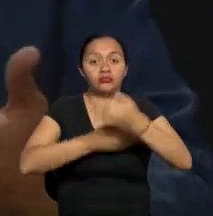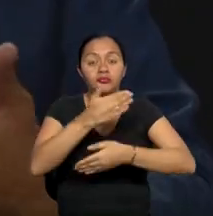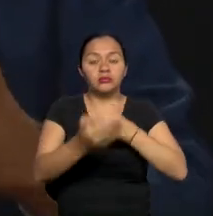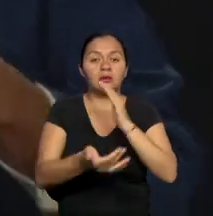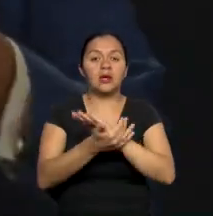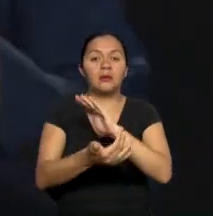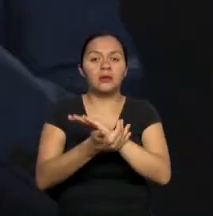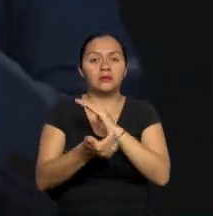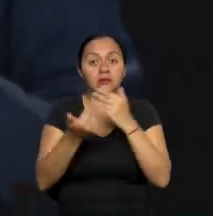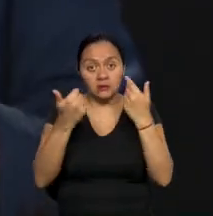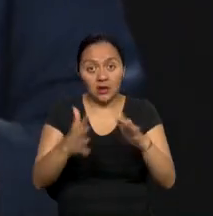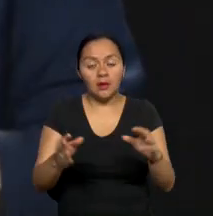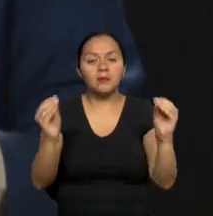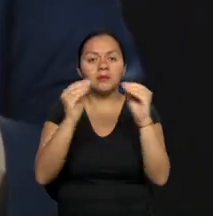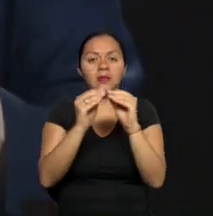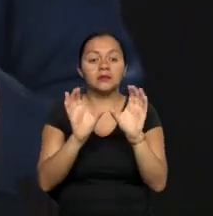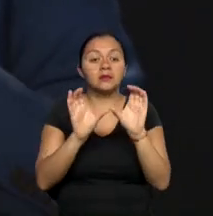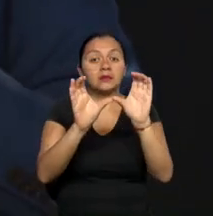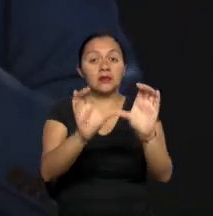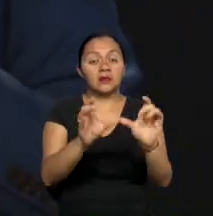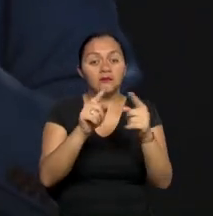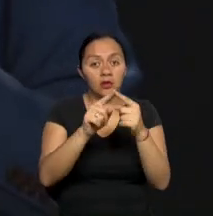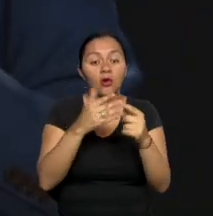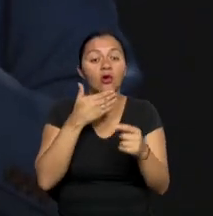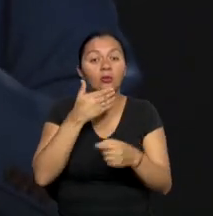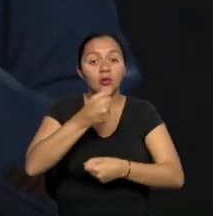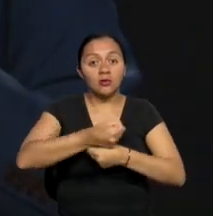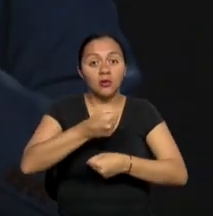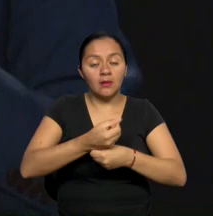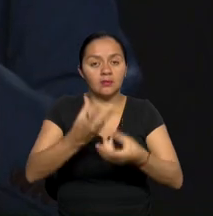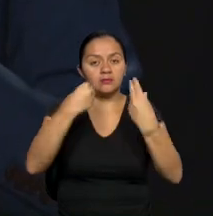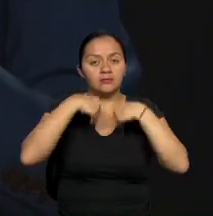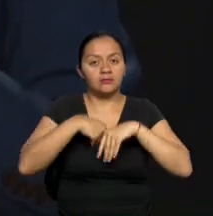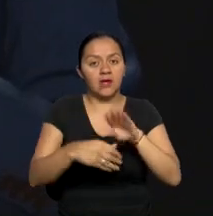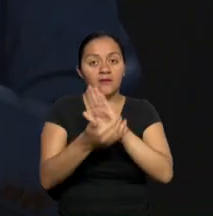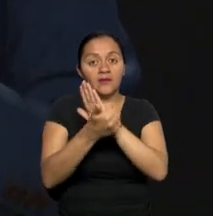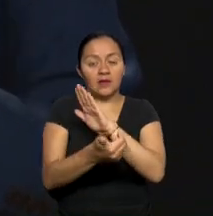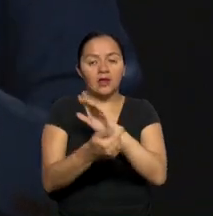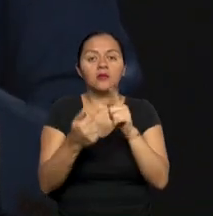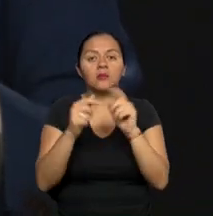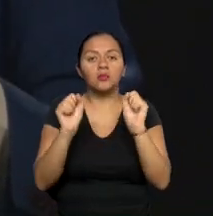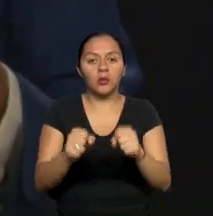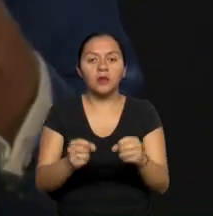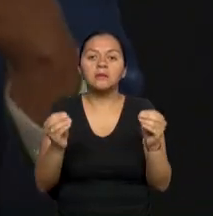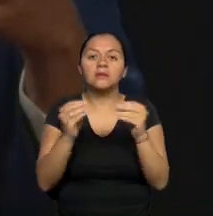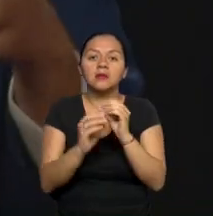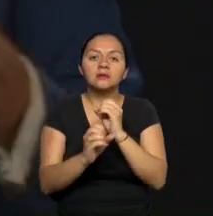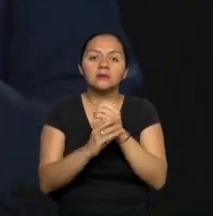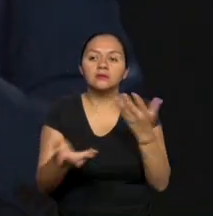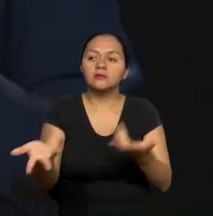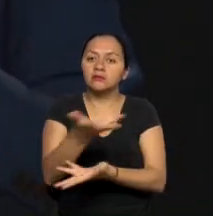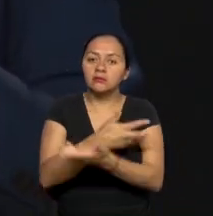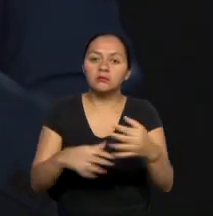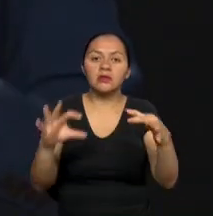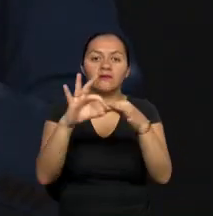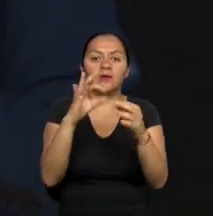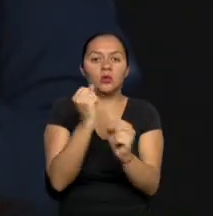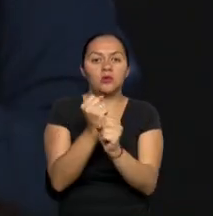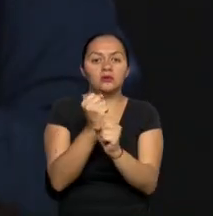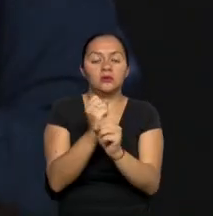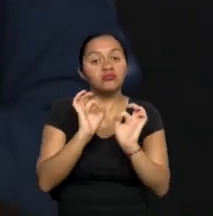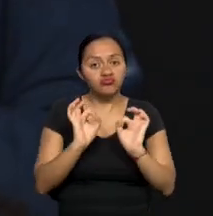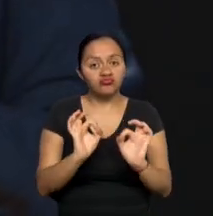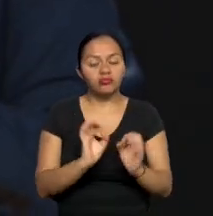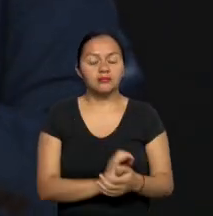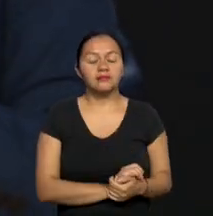capacitarlos y además de certificar por competencias laborales de los ecuatorianos, estoy tratando de... Una vinculación laboral ya. Así es,